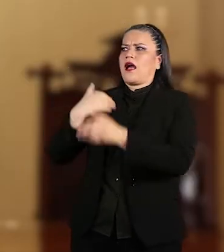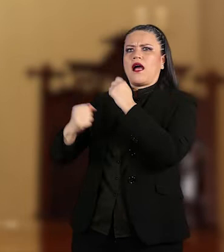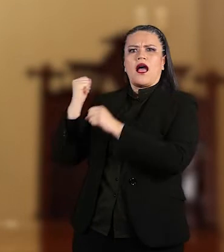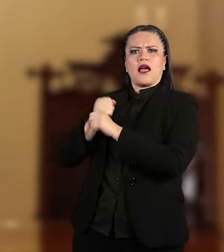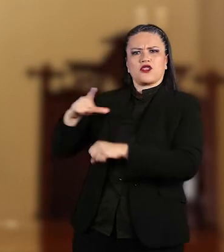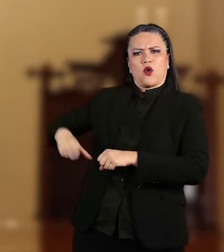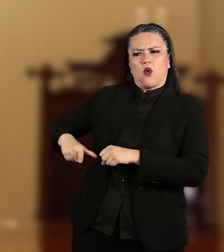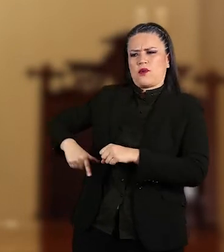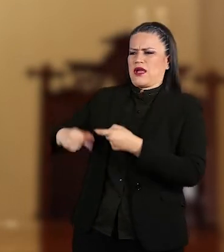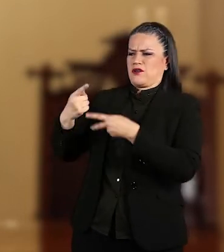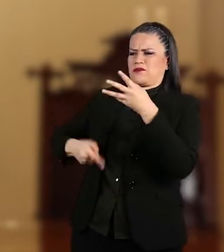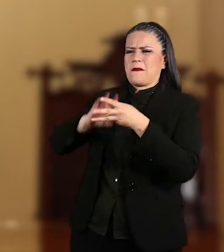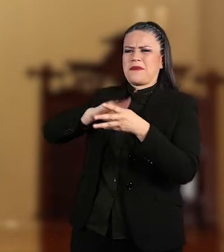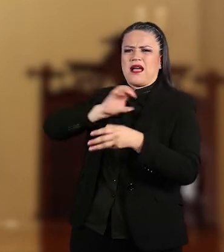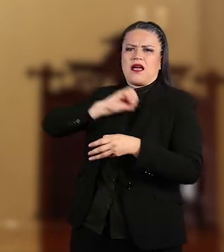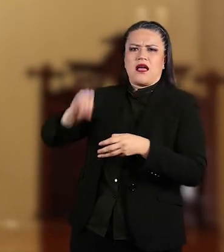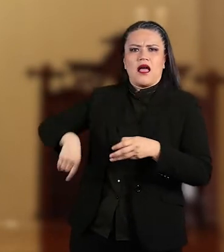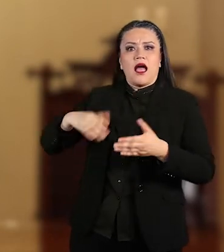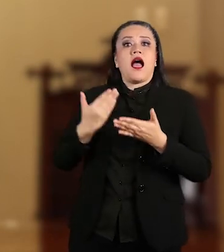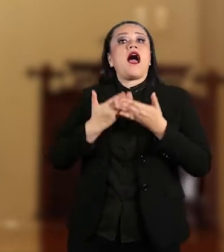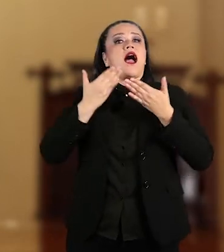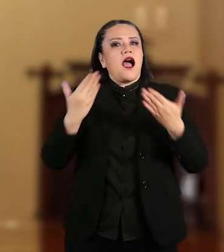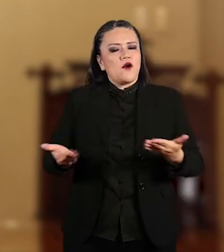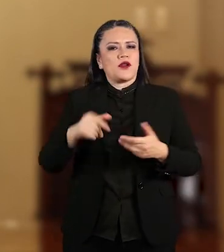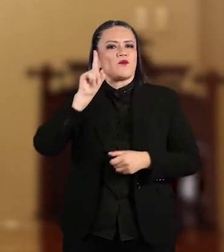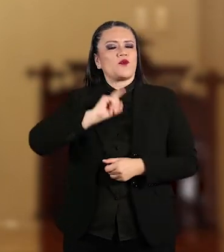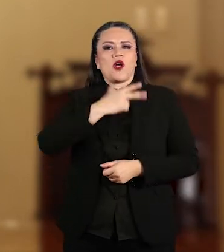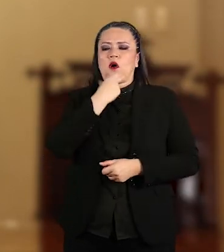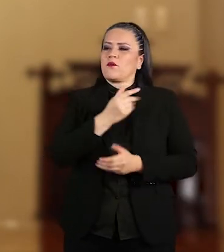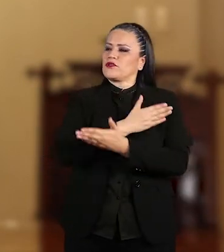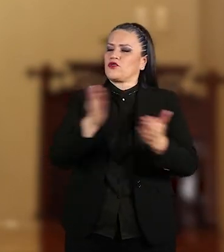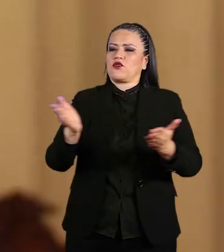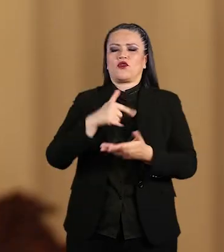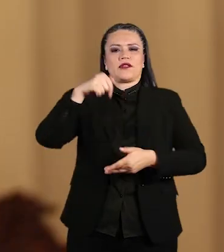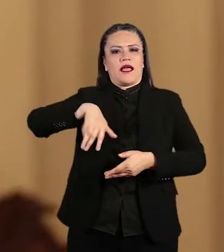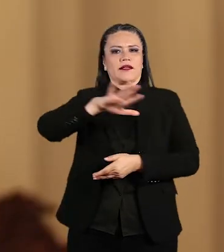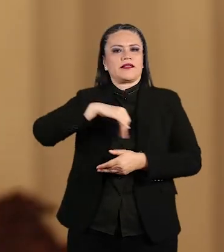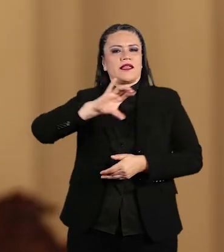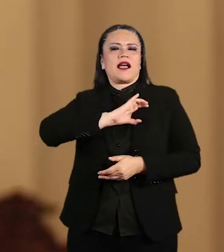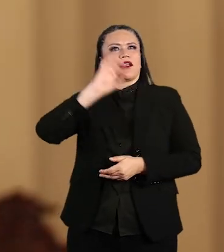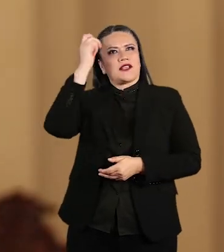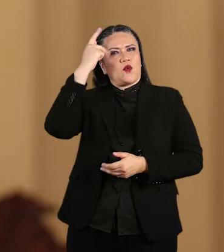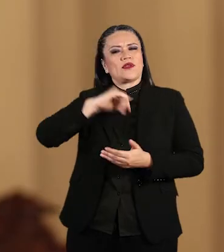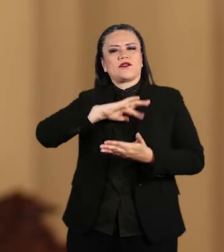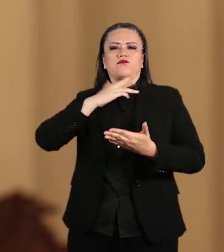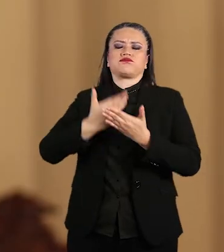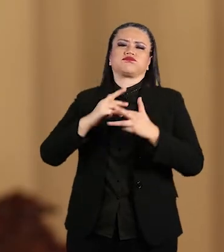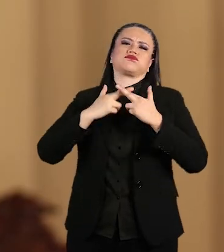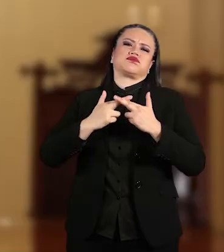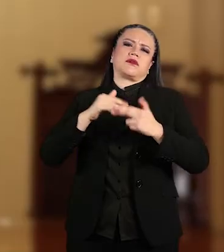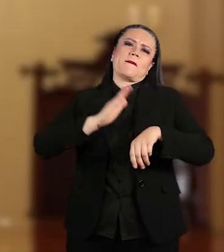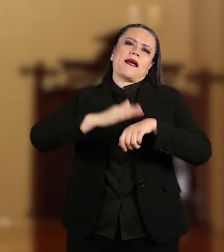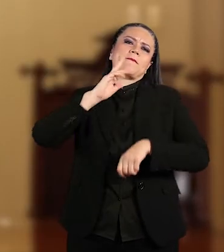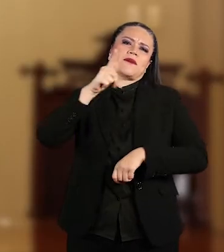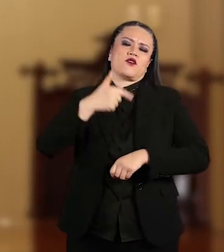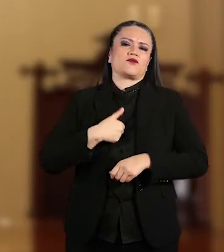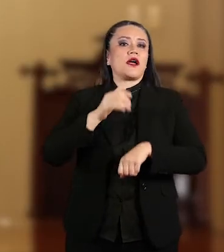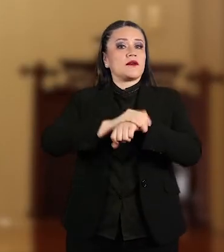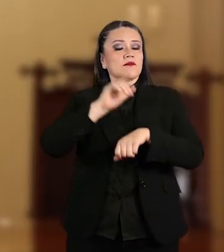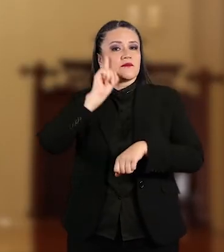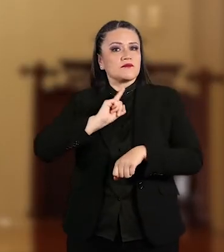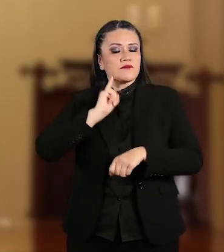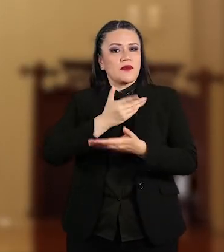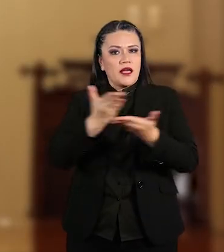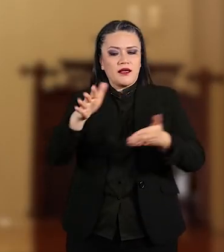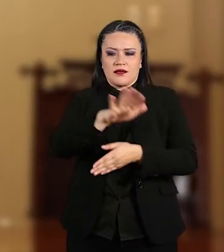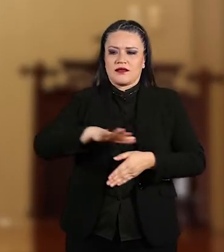de muchos años de herencias malditas, todas y todos podamos disfrutar de las riquezas de nuestro querido San Luis Potosí. Amigas